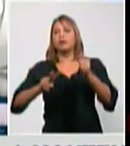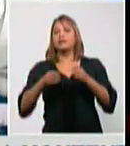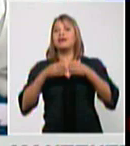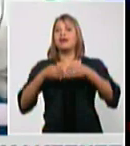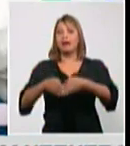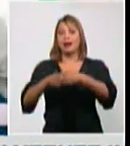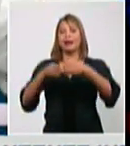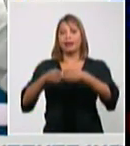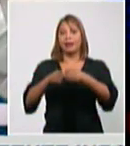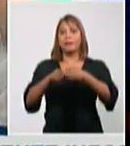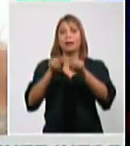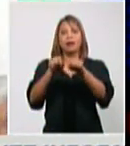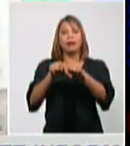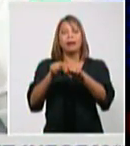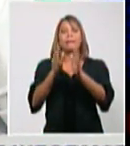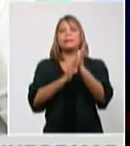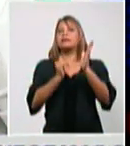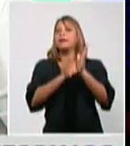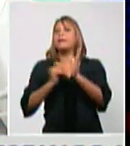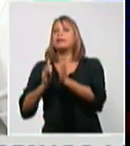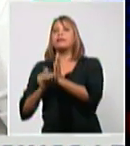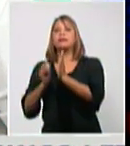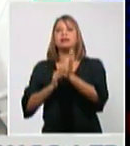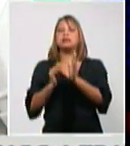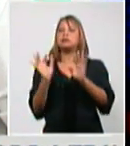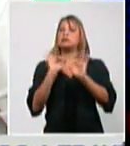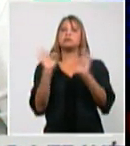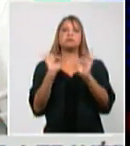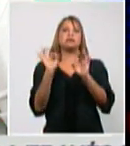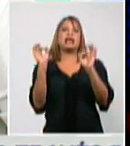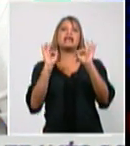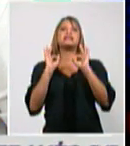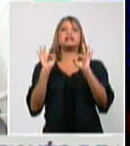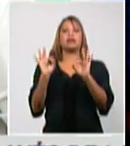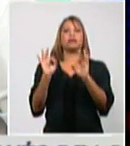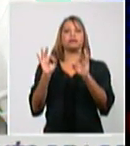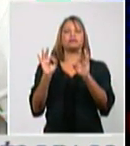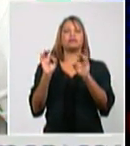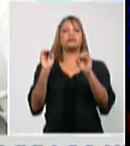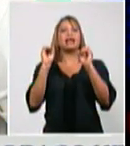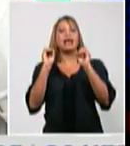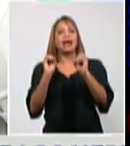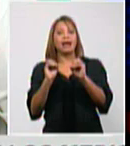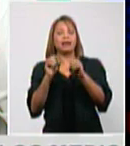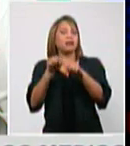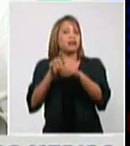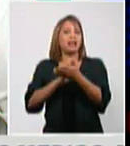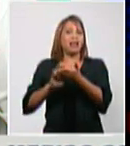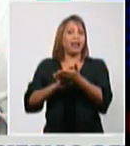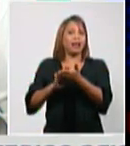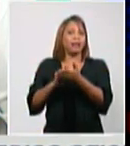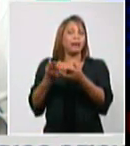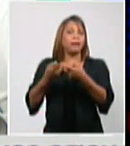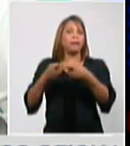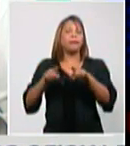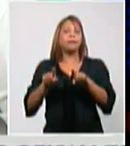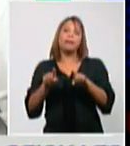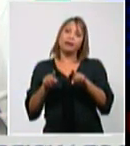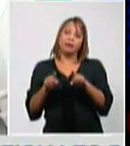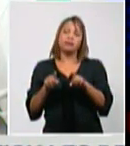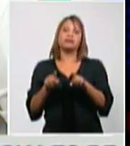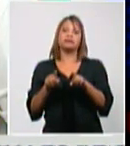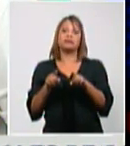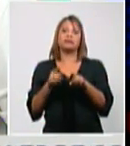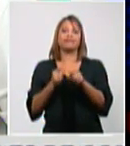Grama estuvo meses sin tener casos confirmados pero digamos nos decía ella